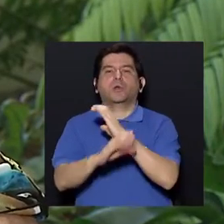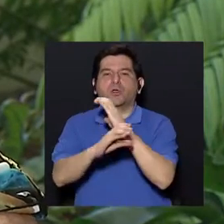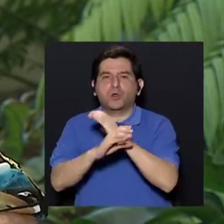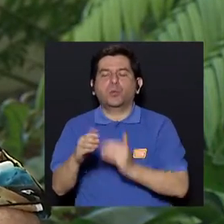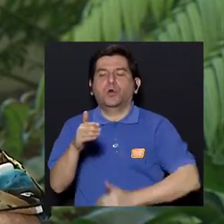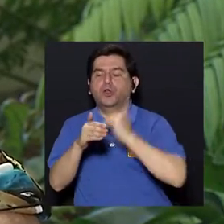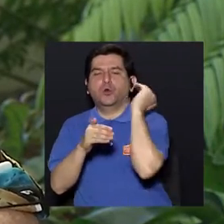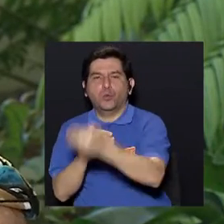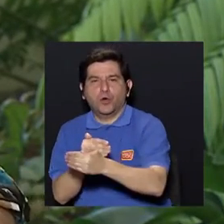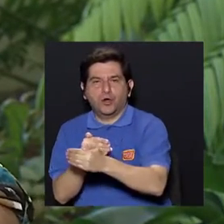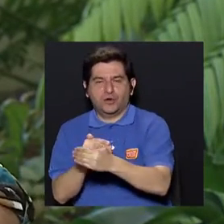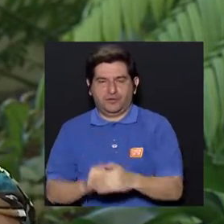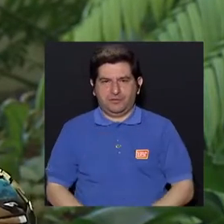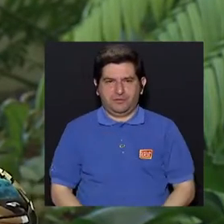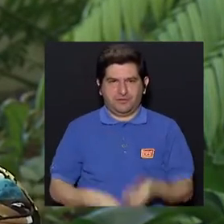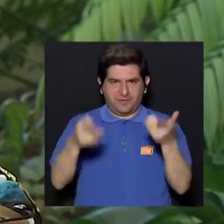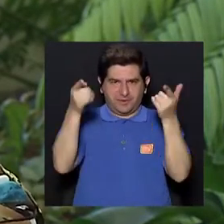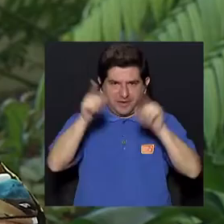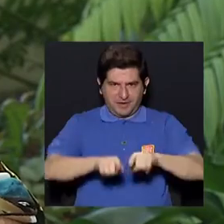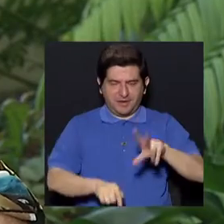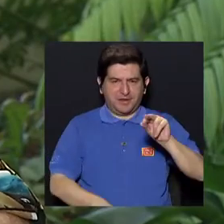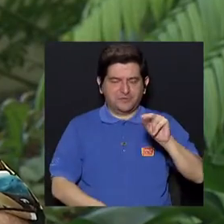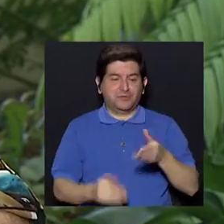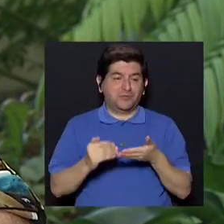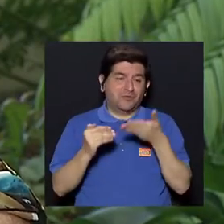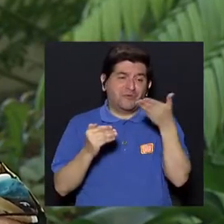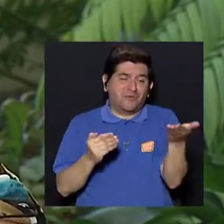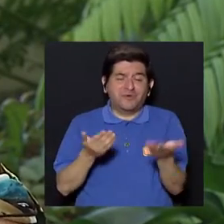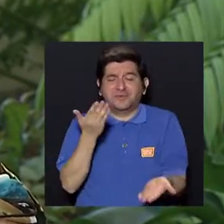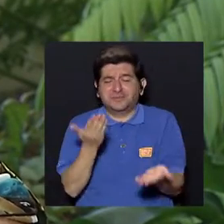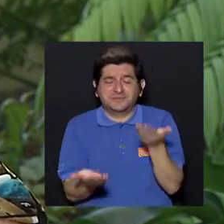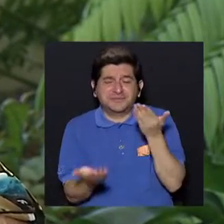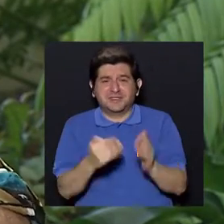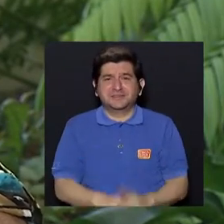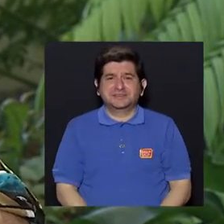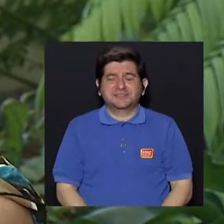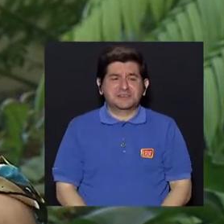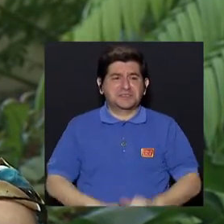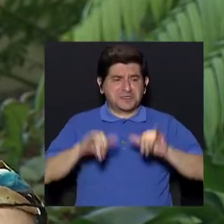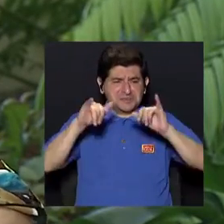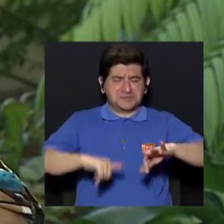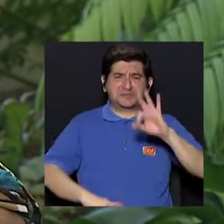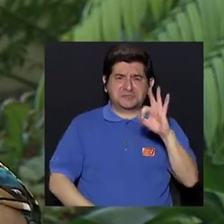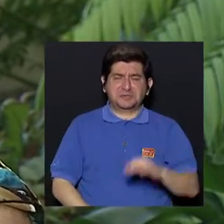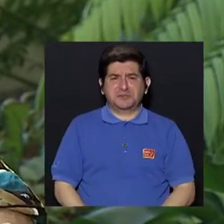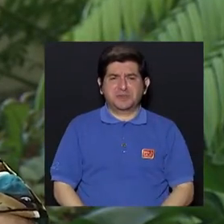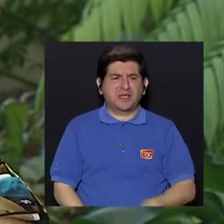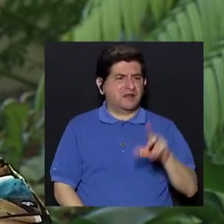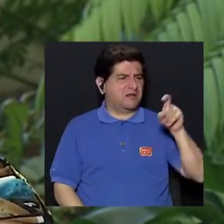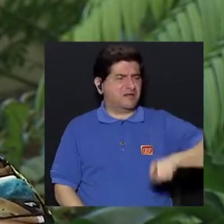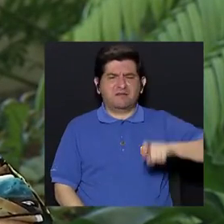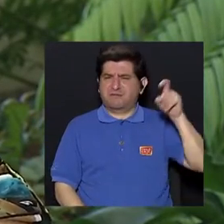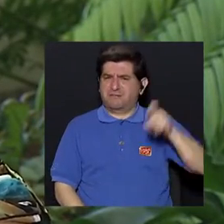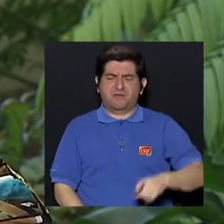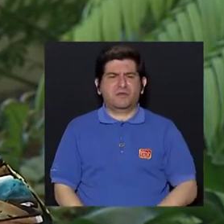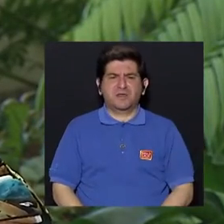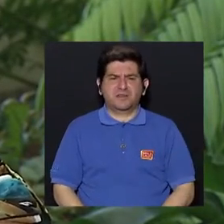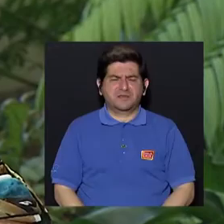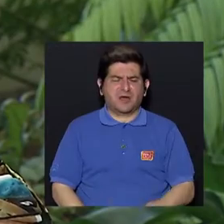tenemos que tener posterior. En este caso, ahí no, son artículos bastante estables, bastante inertes y no requieren